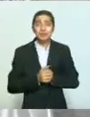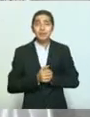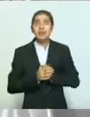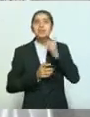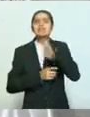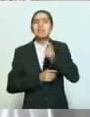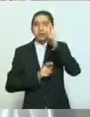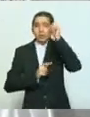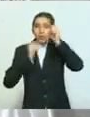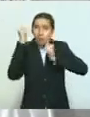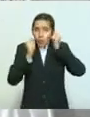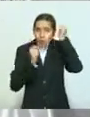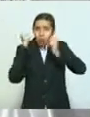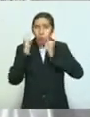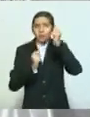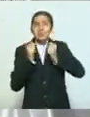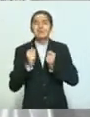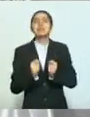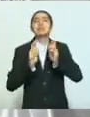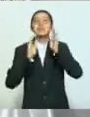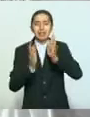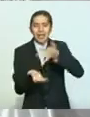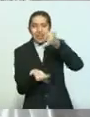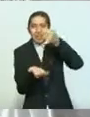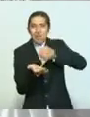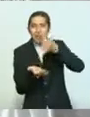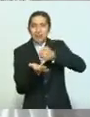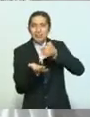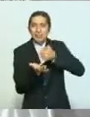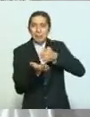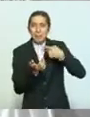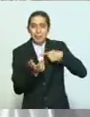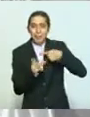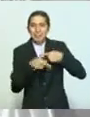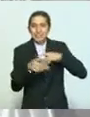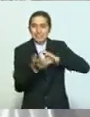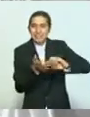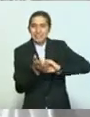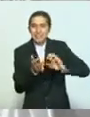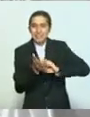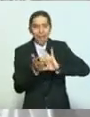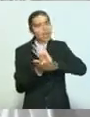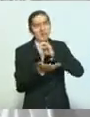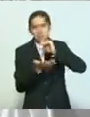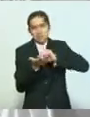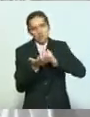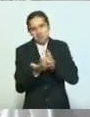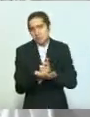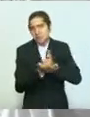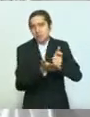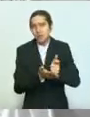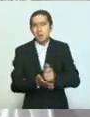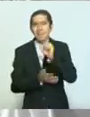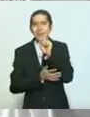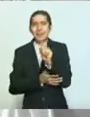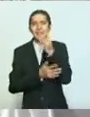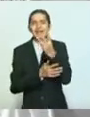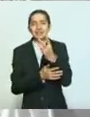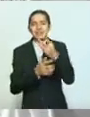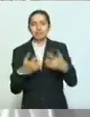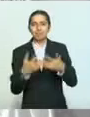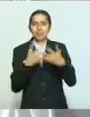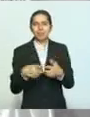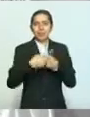turístico, hemos devuelto el impuesto sobre la nómina ya a 23 empresas que lo solicitaron y que